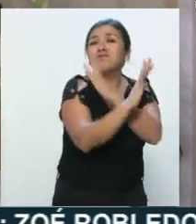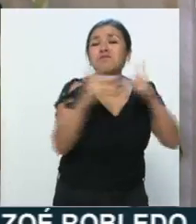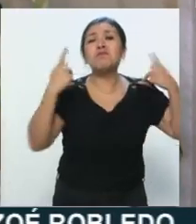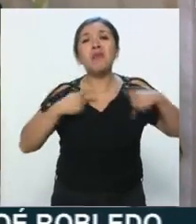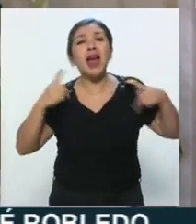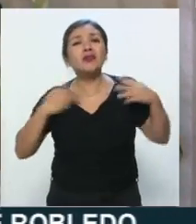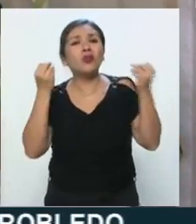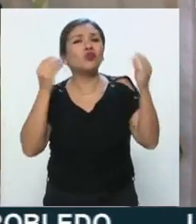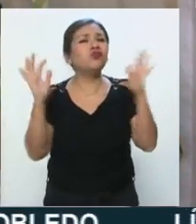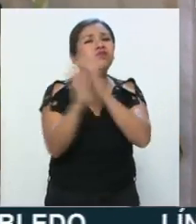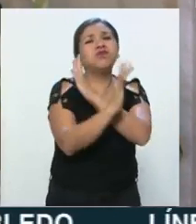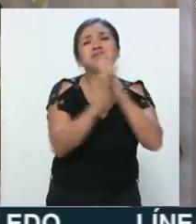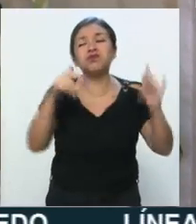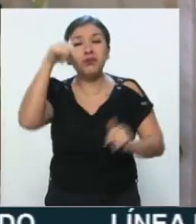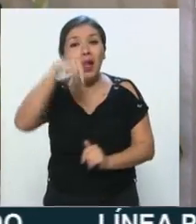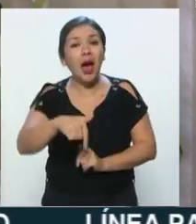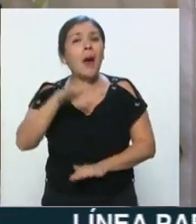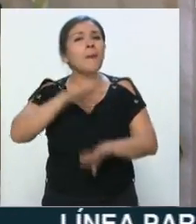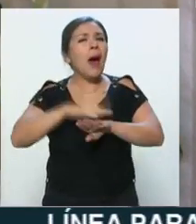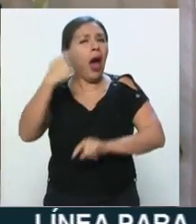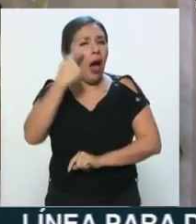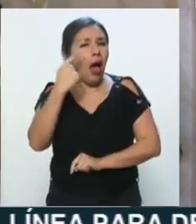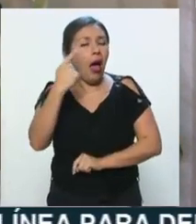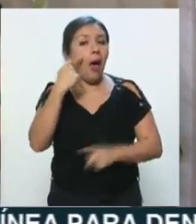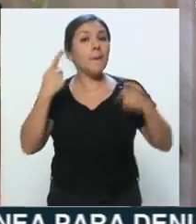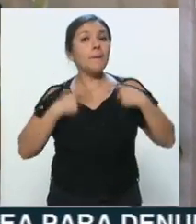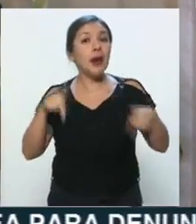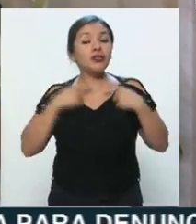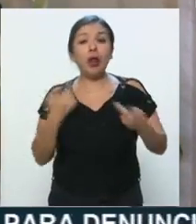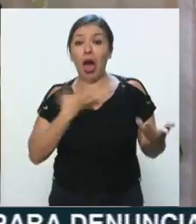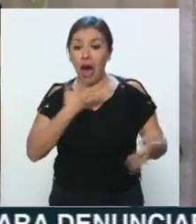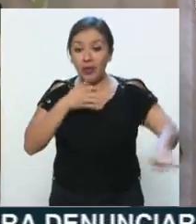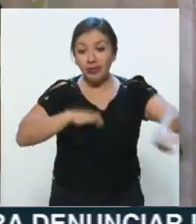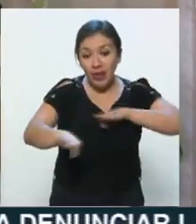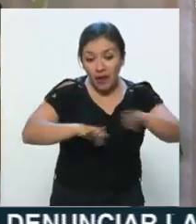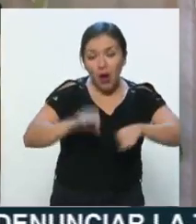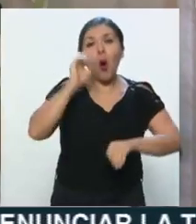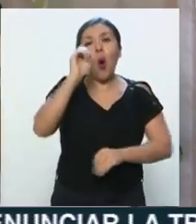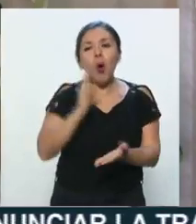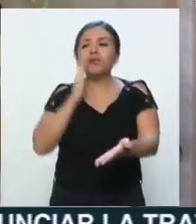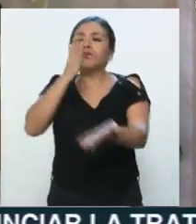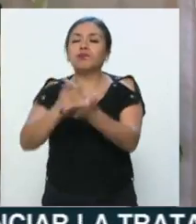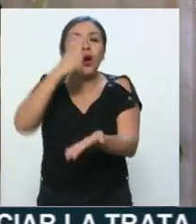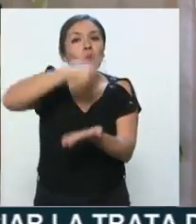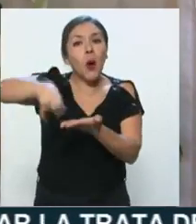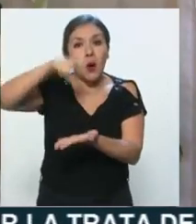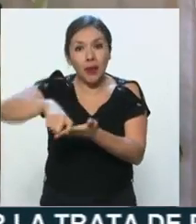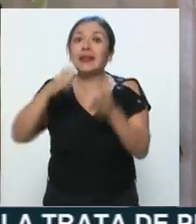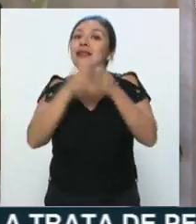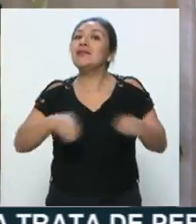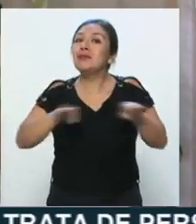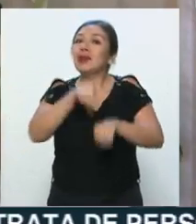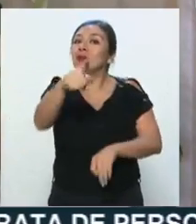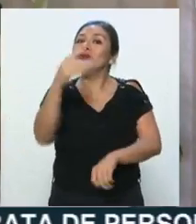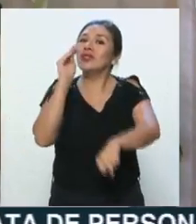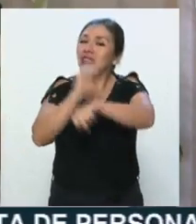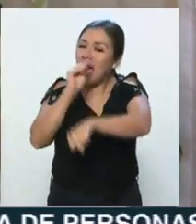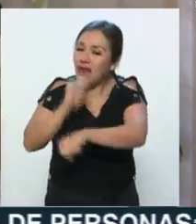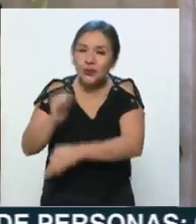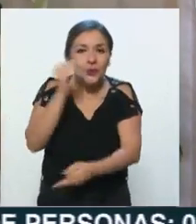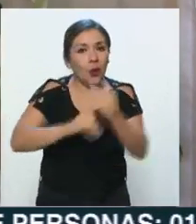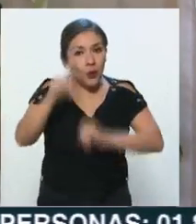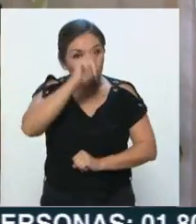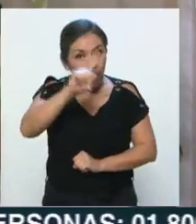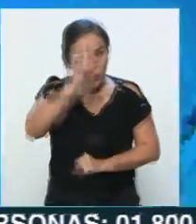movilidad, donde se registran, pues muchísimas personas que trabajan y que van a comprar. Es muy importante que usted haga caso a todas las